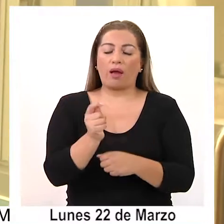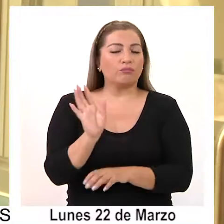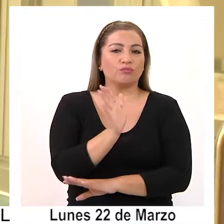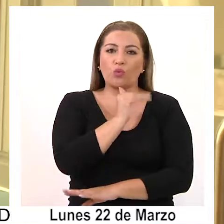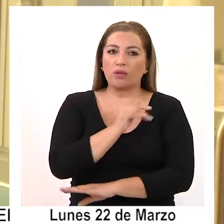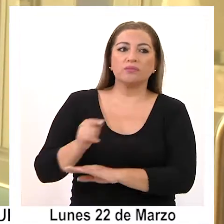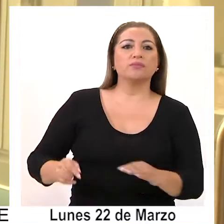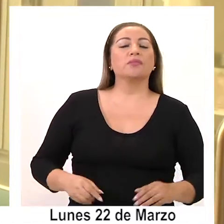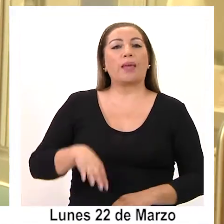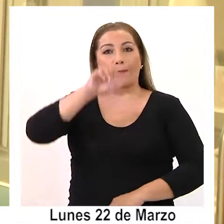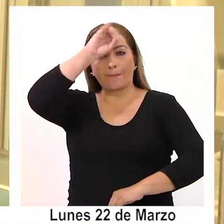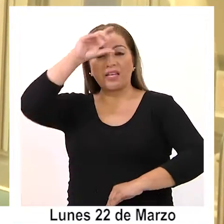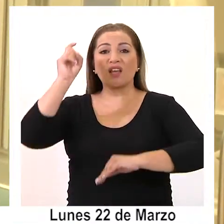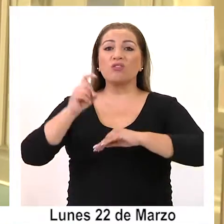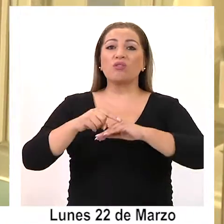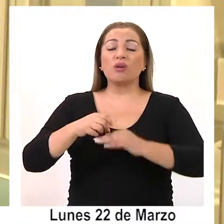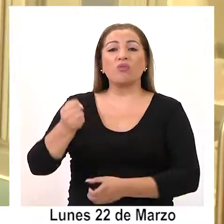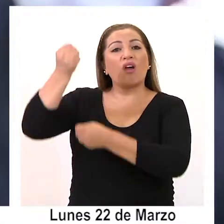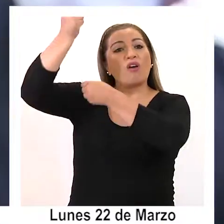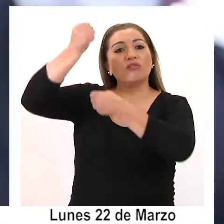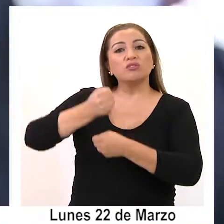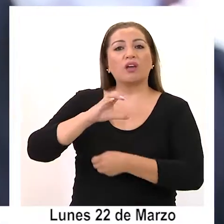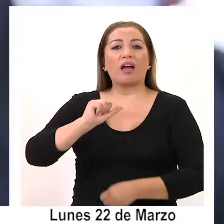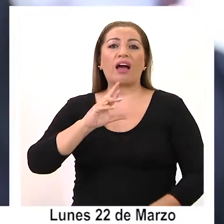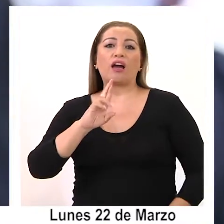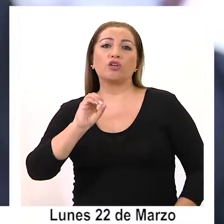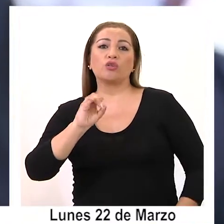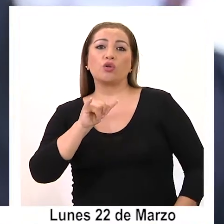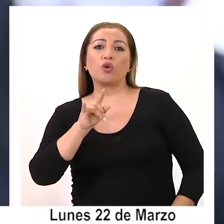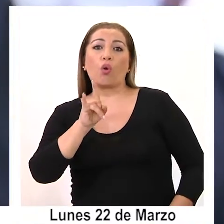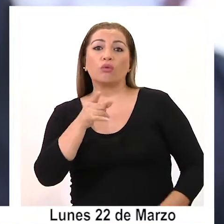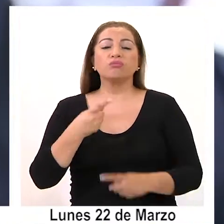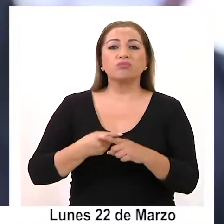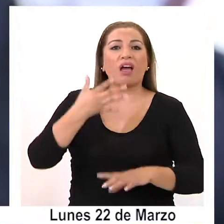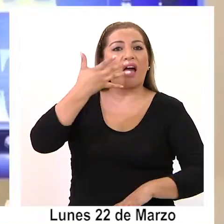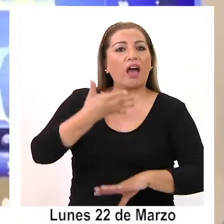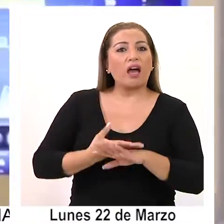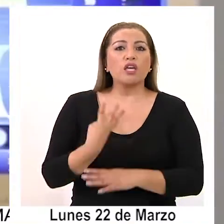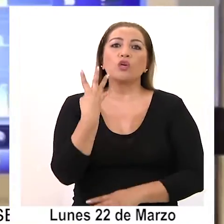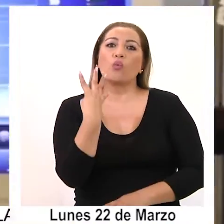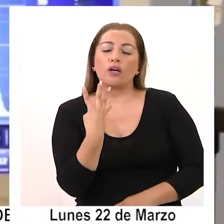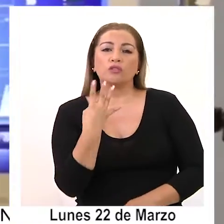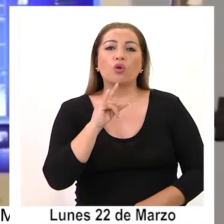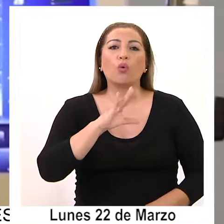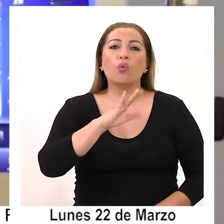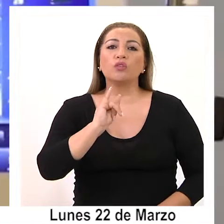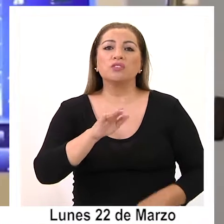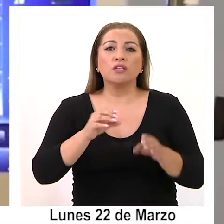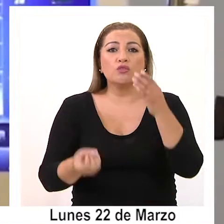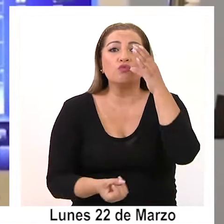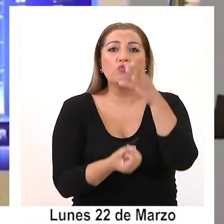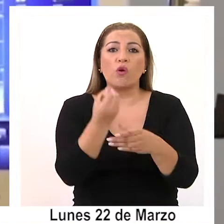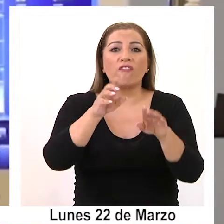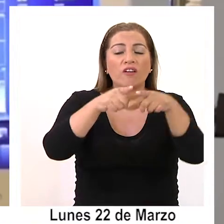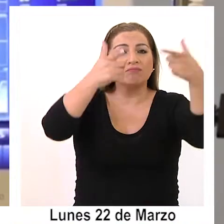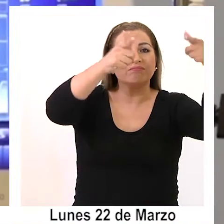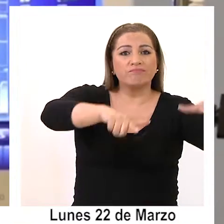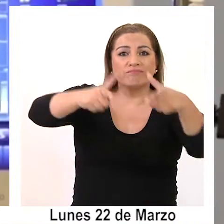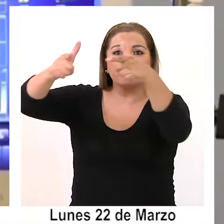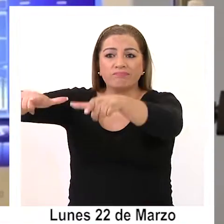El aporte de Coyahuasi a través de la Fundación Acrux consistió en contratar cuatro unidades de cuidados intensivos